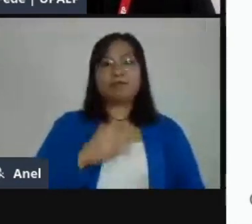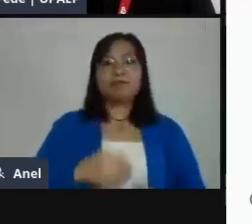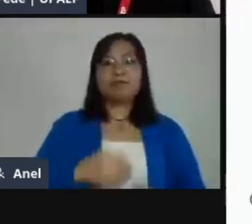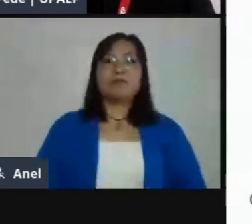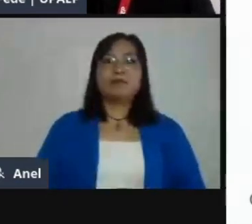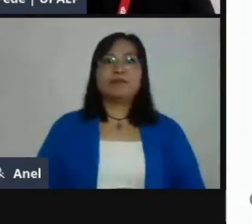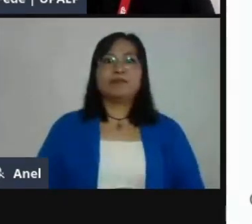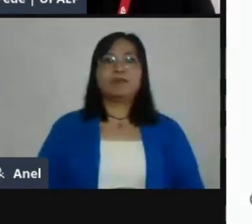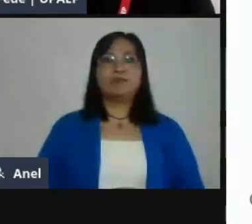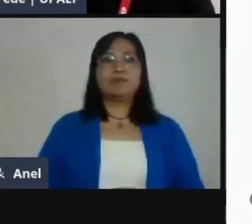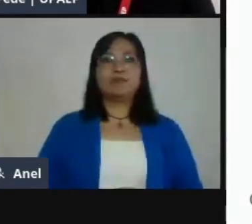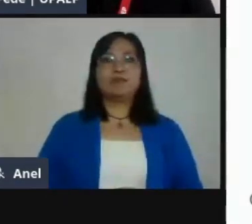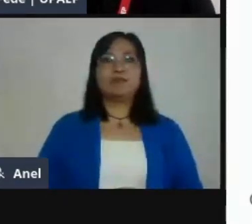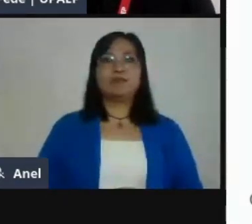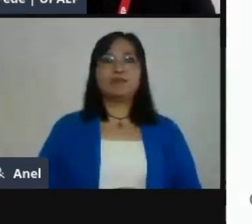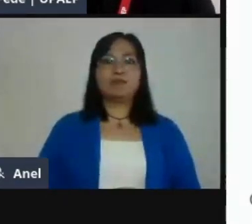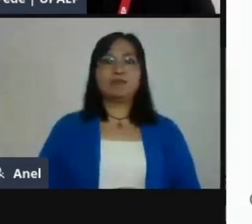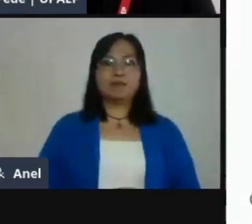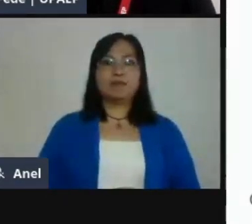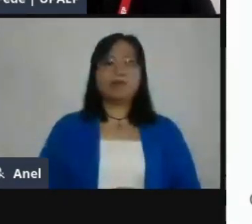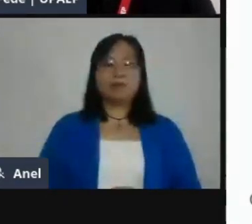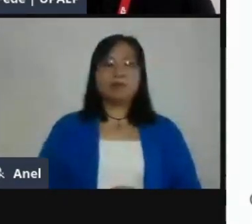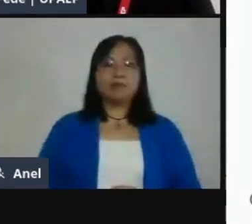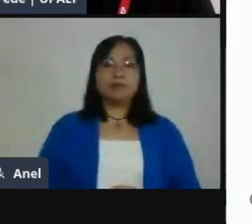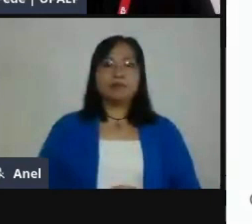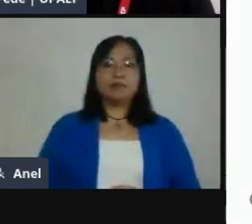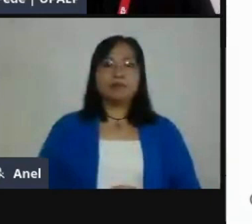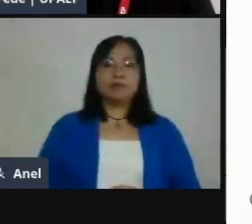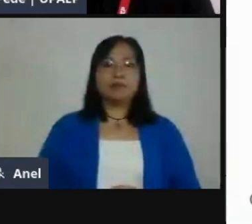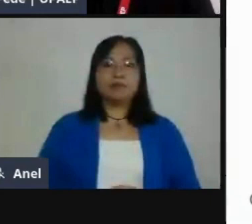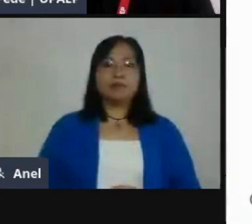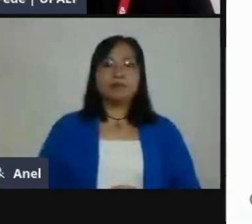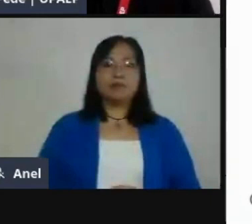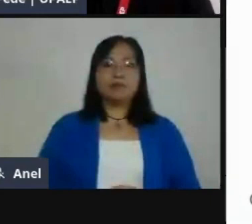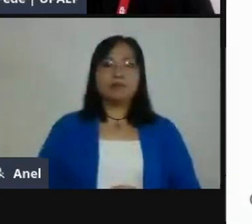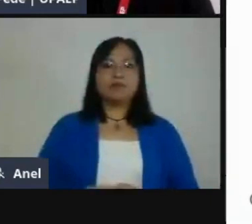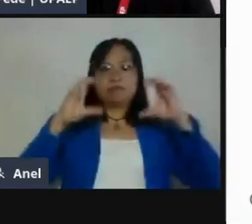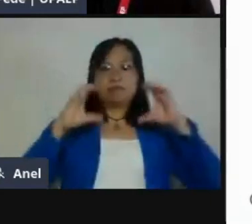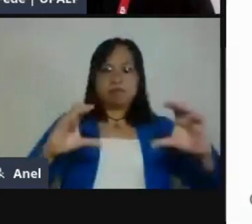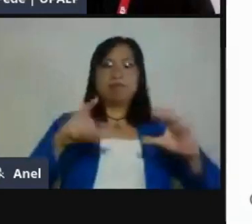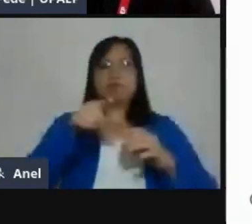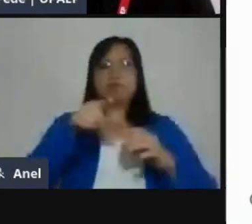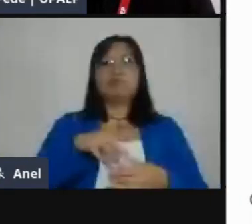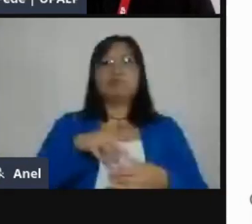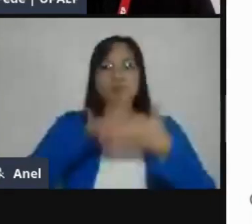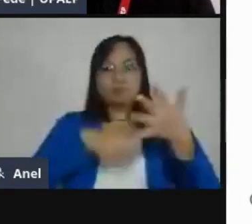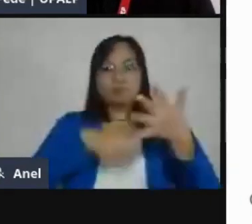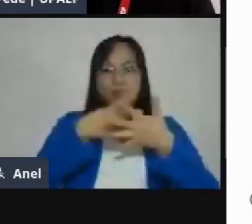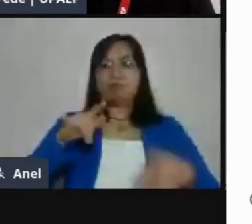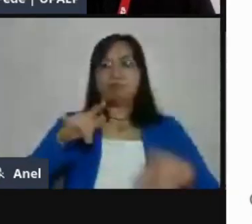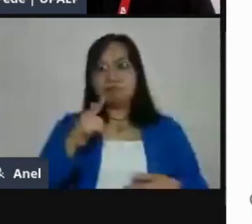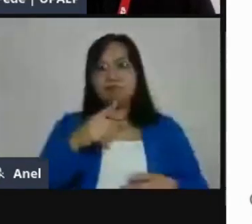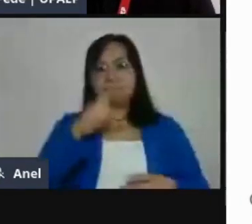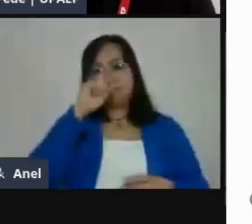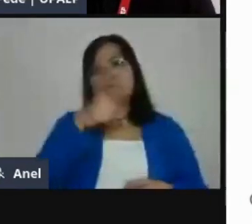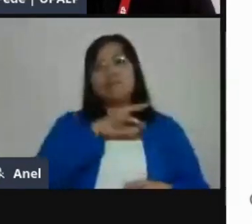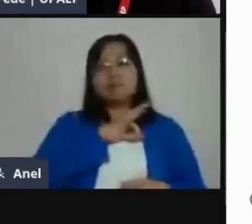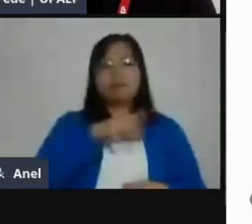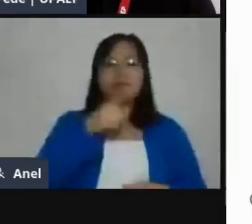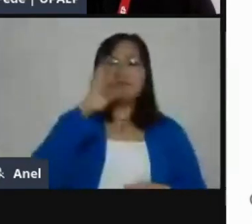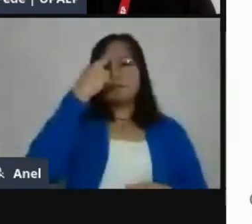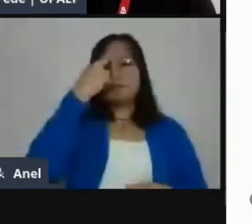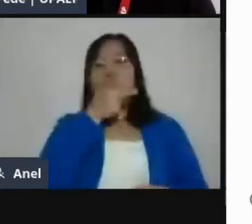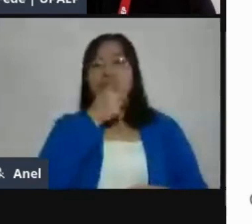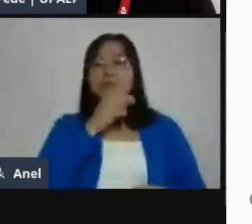aquí abajo tenemos el calendario para que se agenden las actividades a entregar de cada materia y los papás tengan